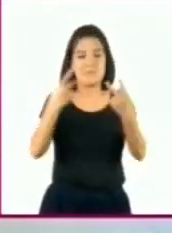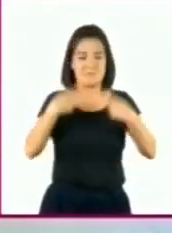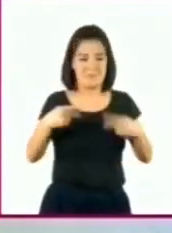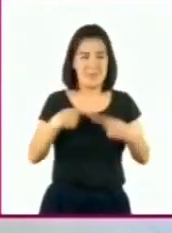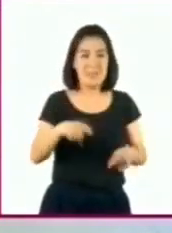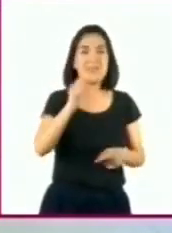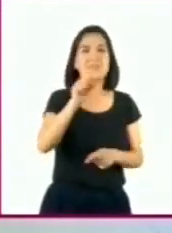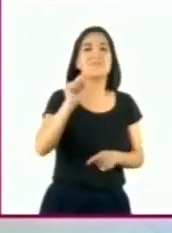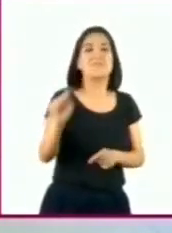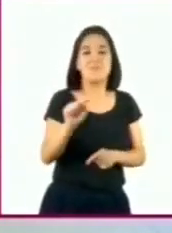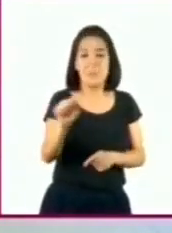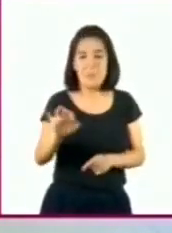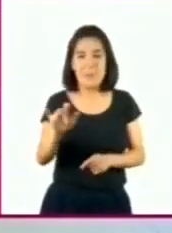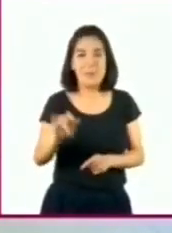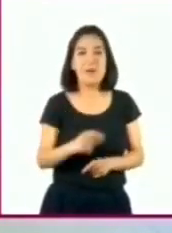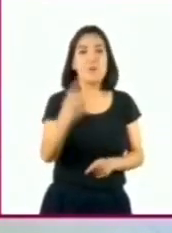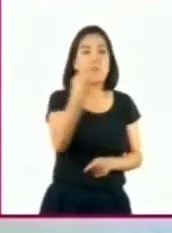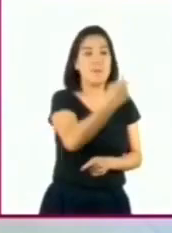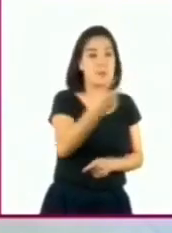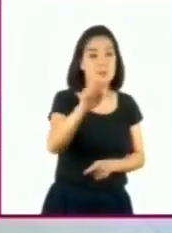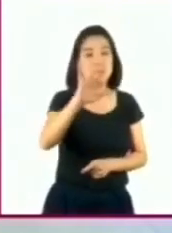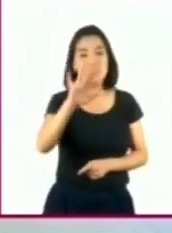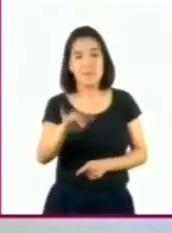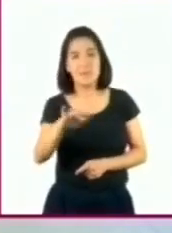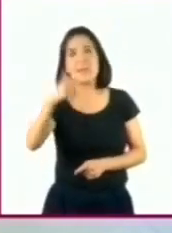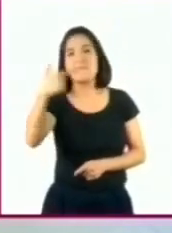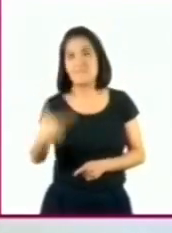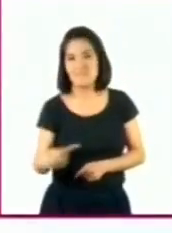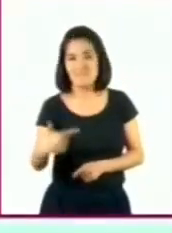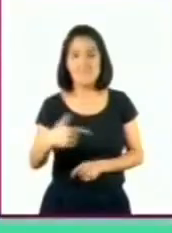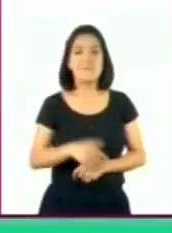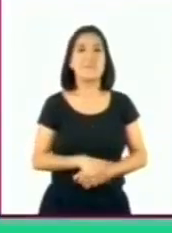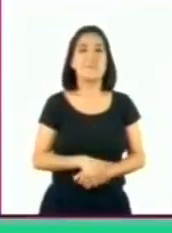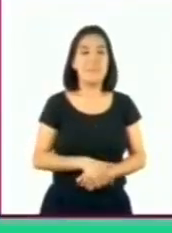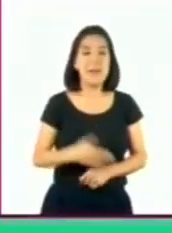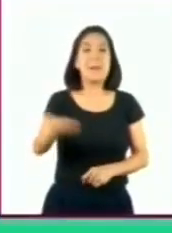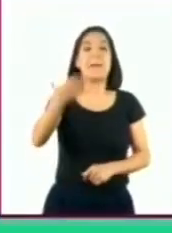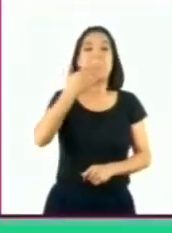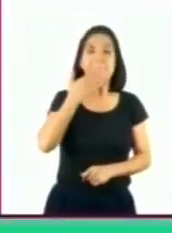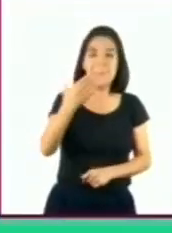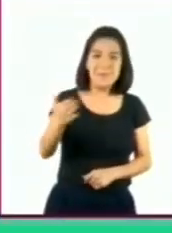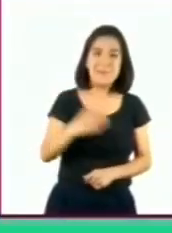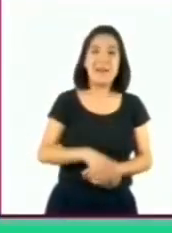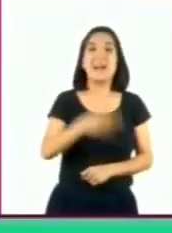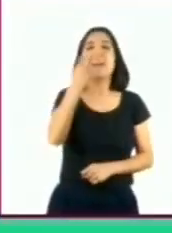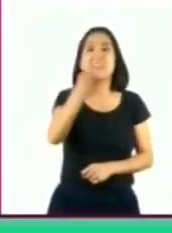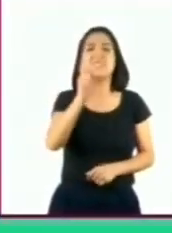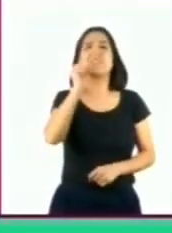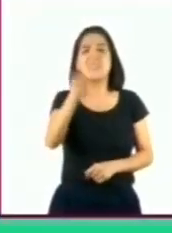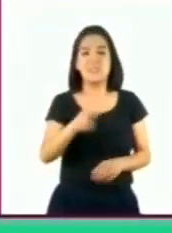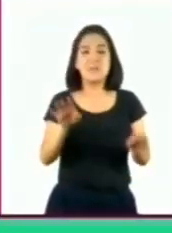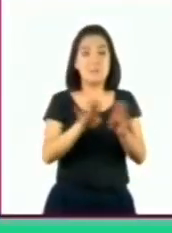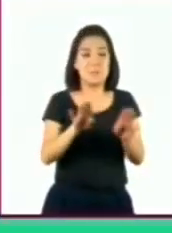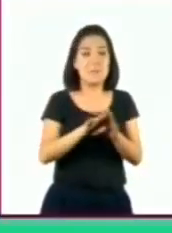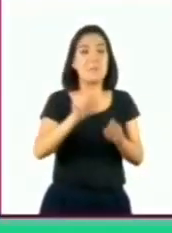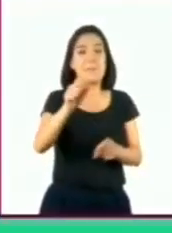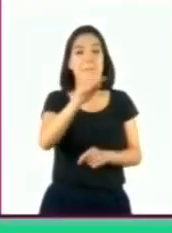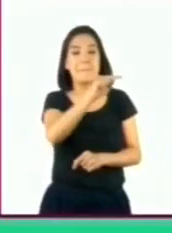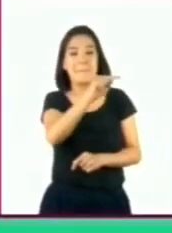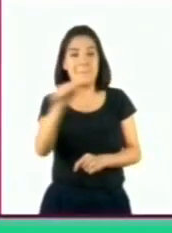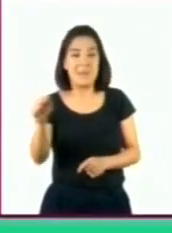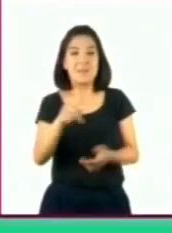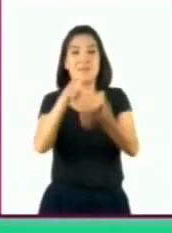coloca la báscula en 250 gramos. ¡Muy bien! Esto quiere decir que medio kilogramo es